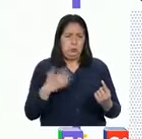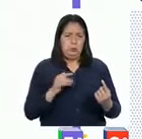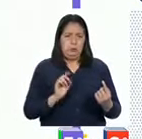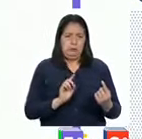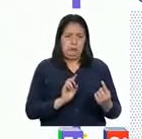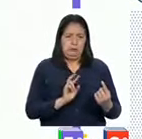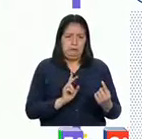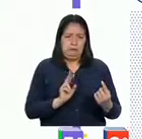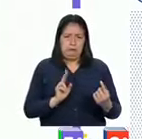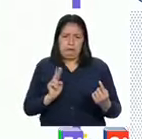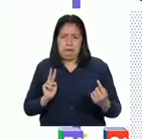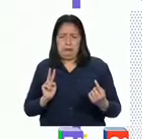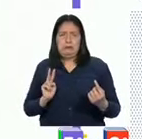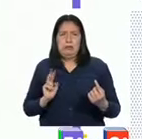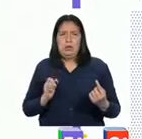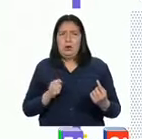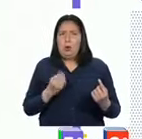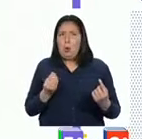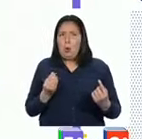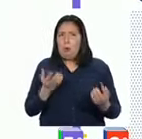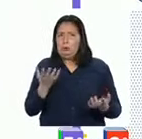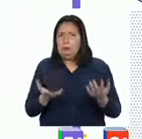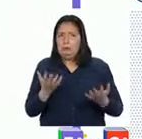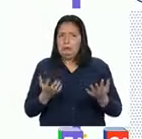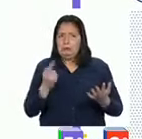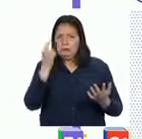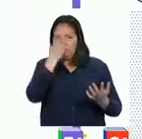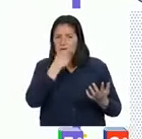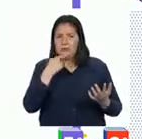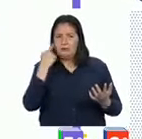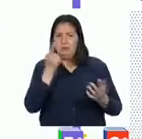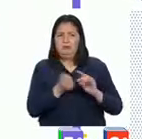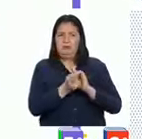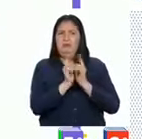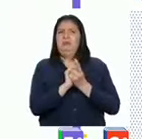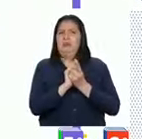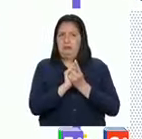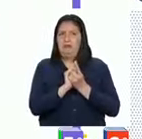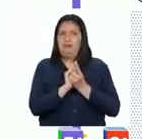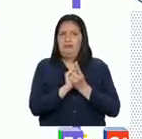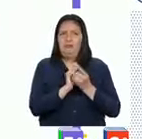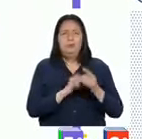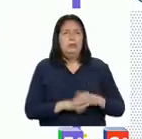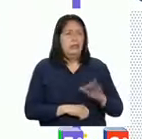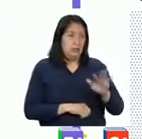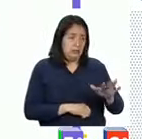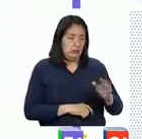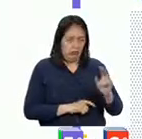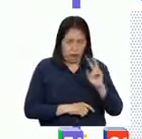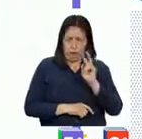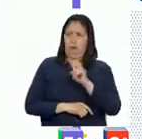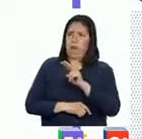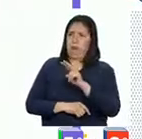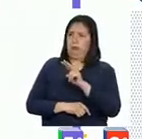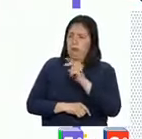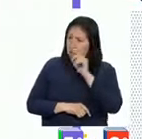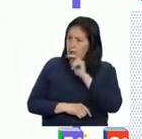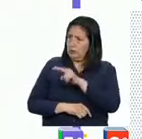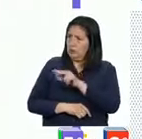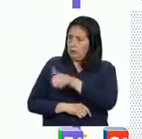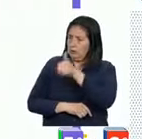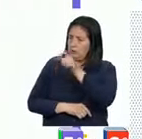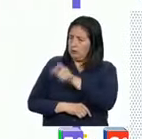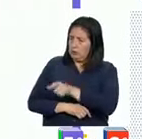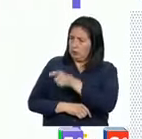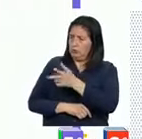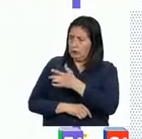retroceder algunos pasos o incluso cambiar la expresión de su rostro. Si esto le ocurre o percibes en